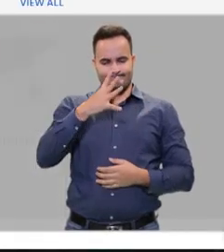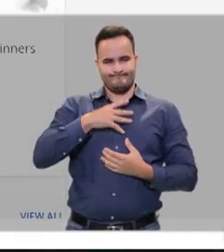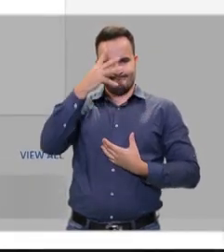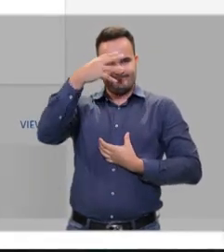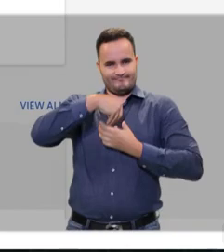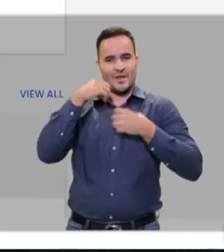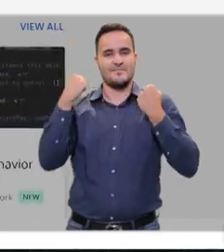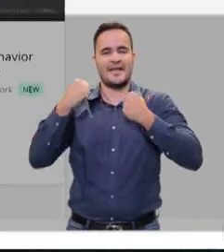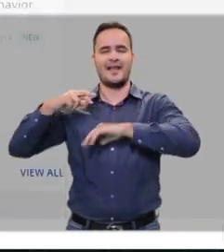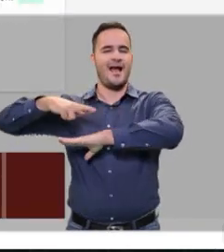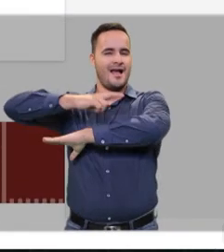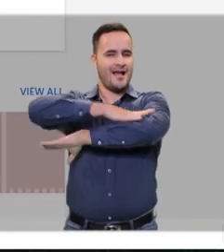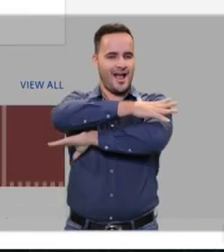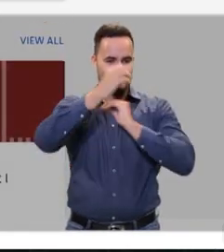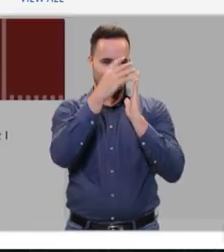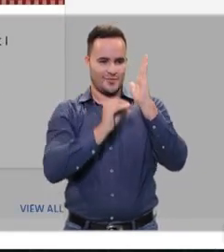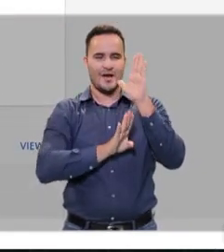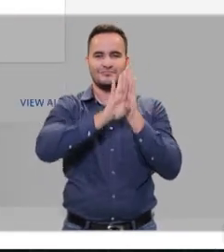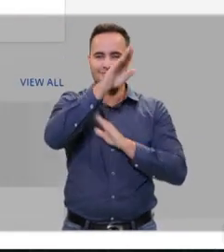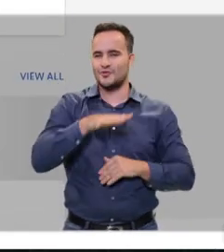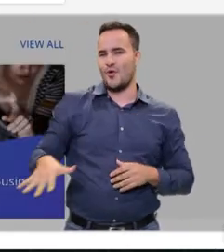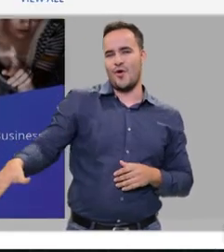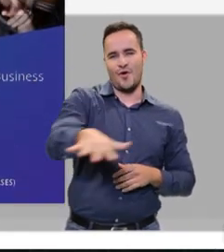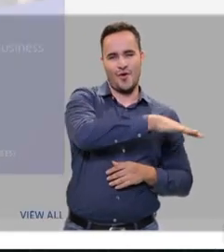convertir a Medellín en un valle del software.